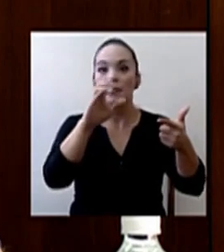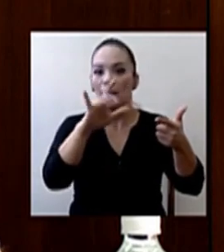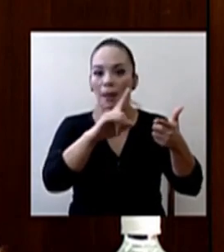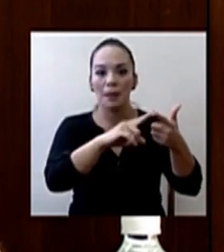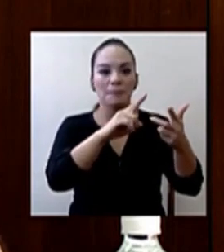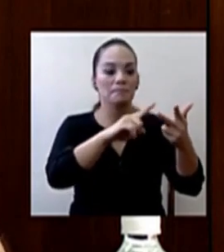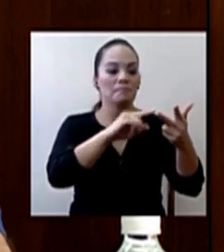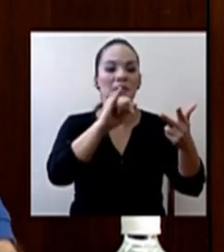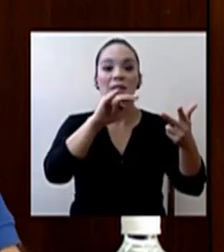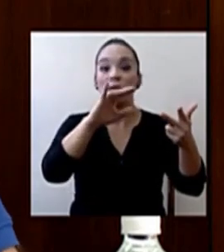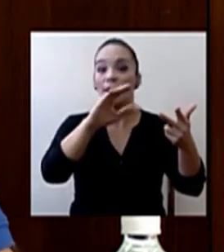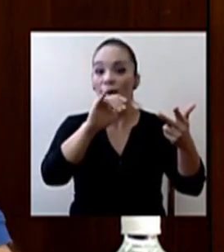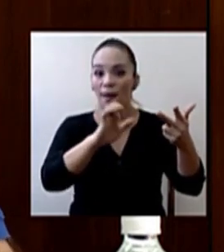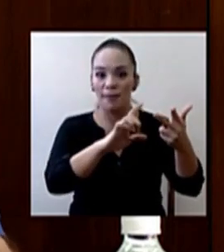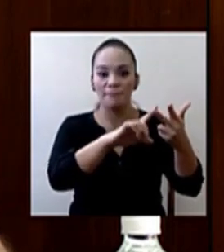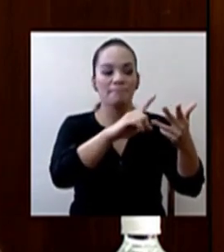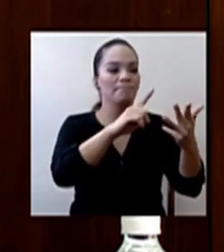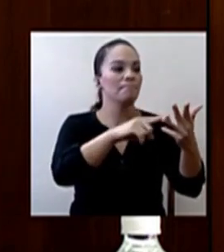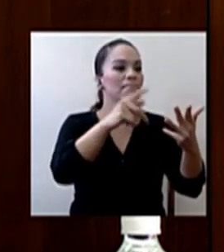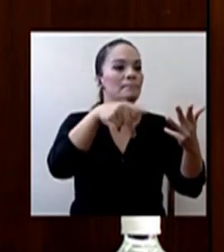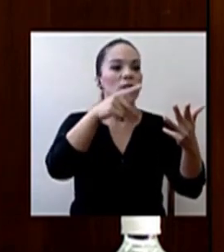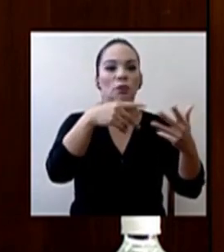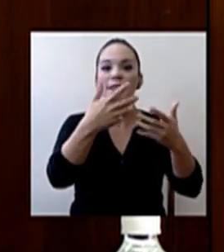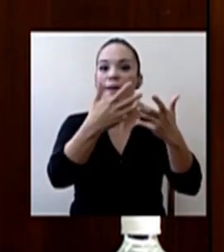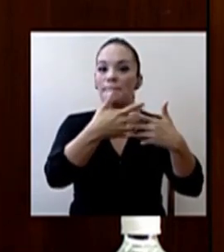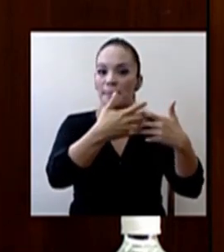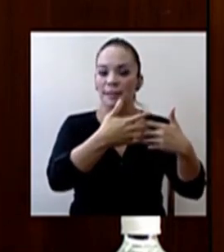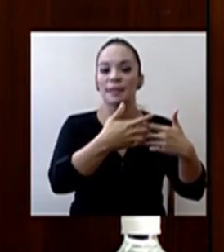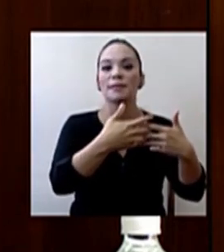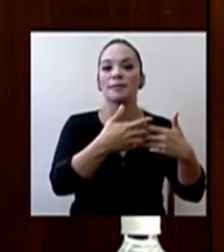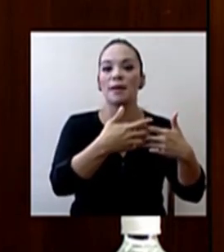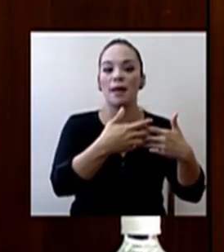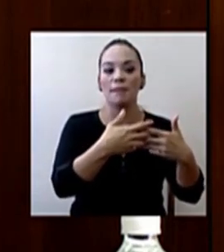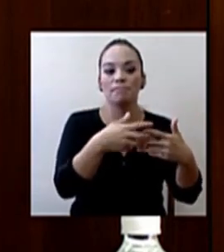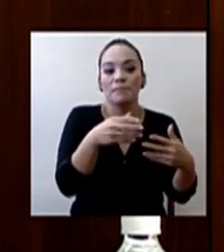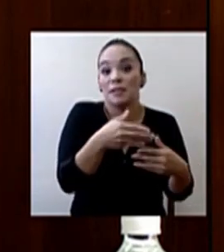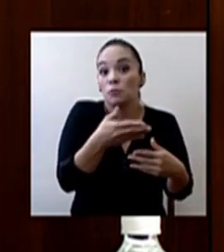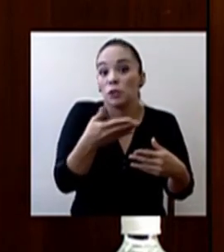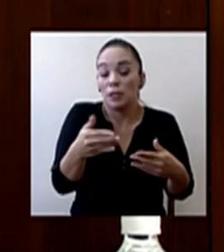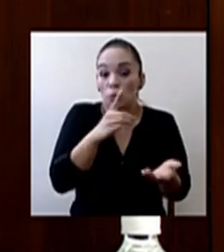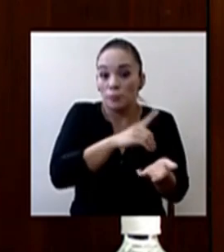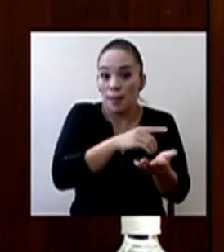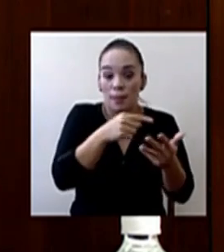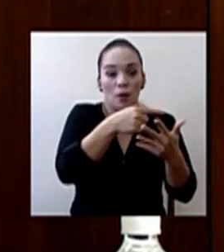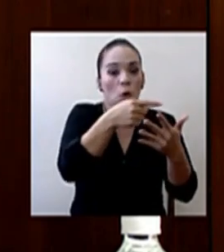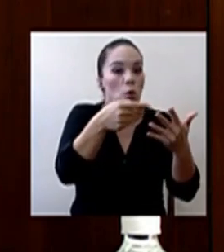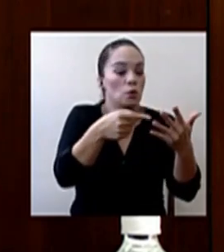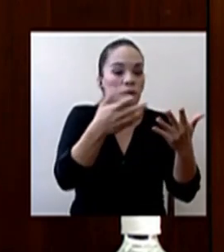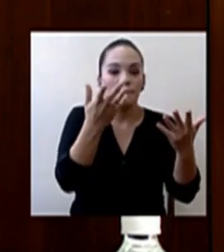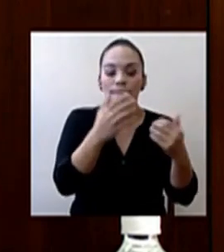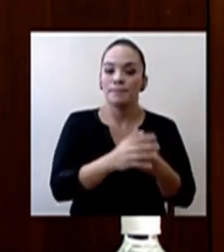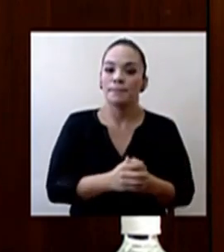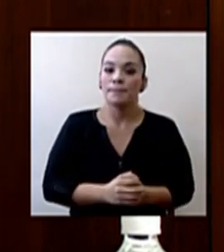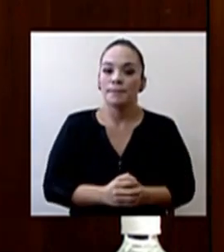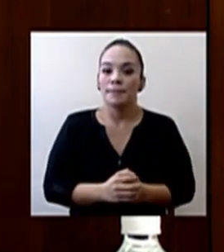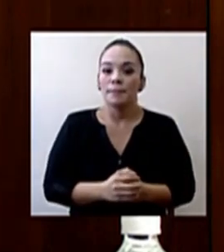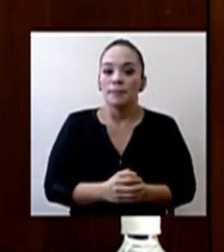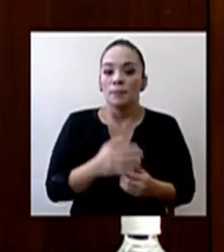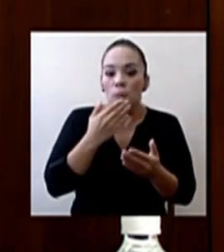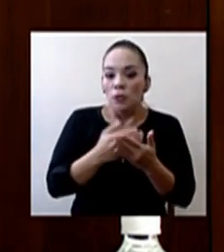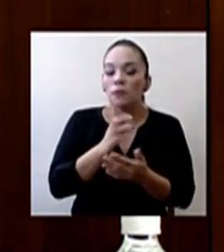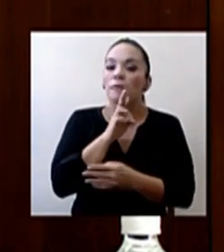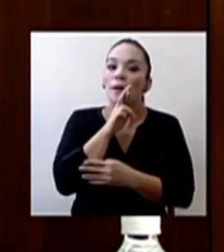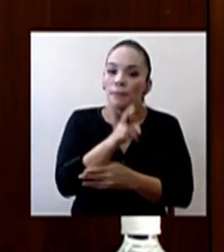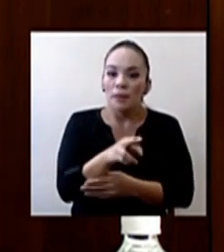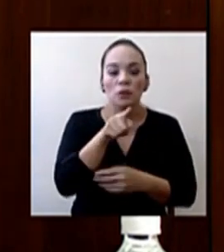Hay personal de las empresas de dispositivos médicos. Y bueno, realmente